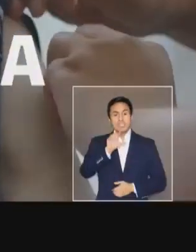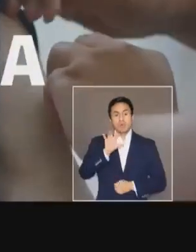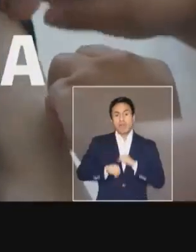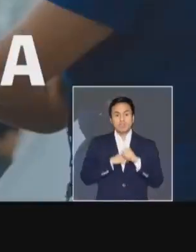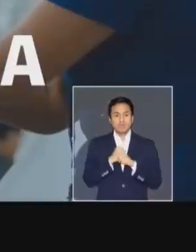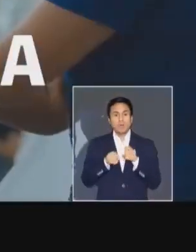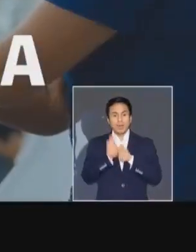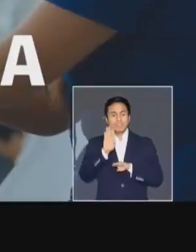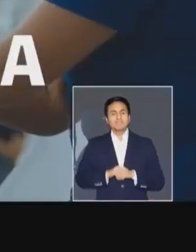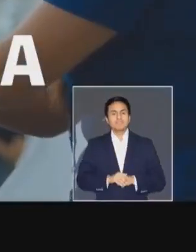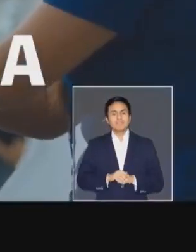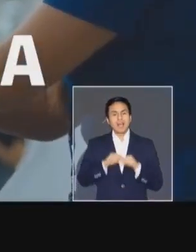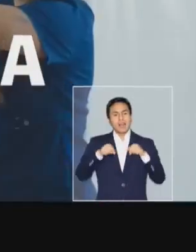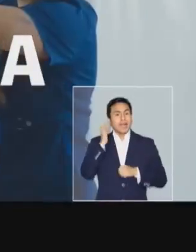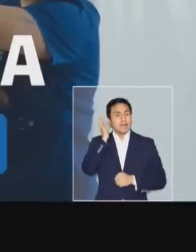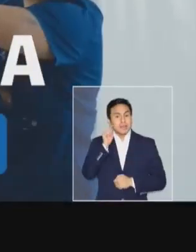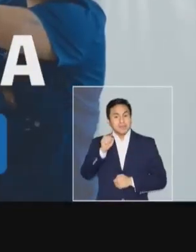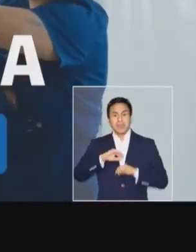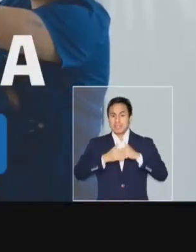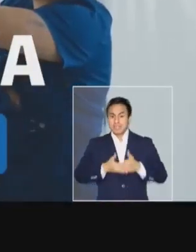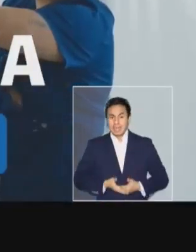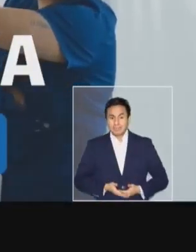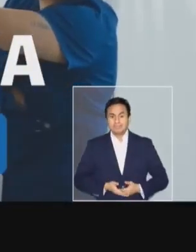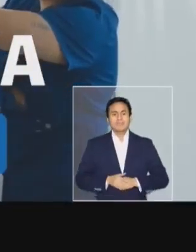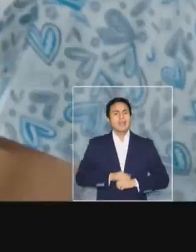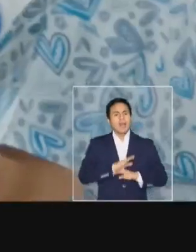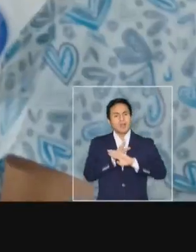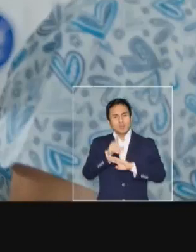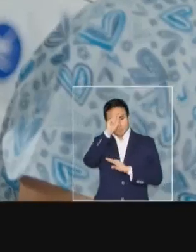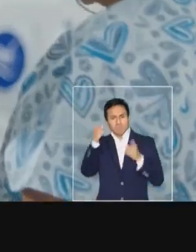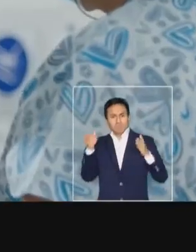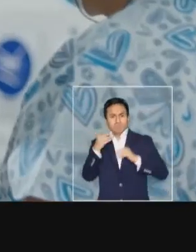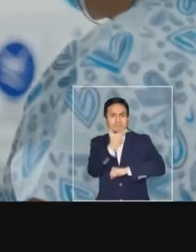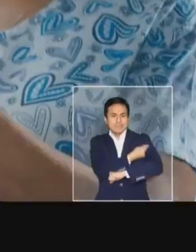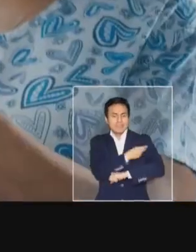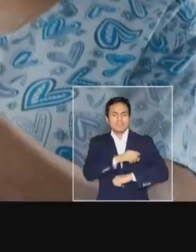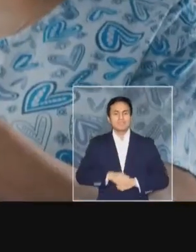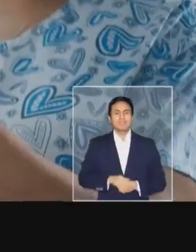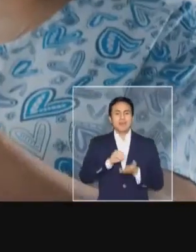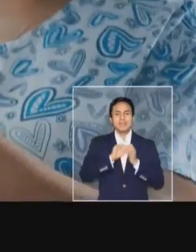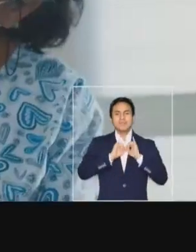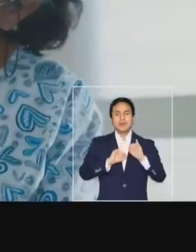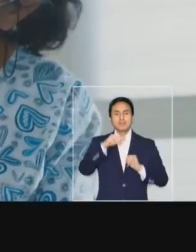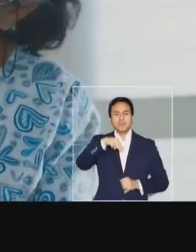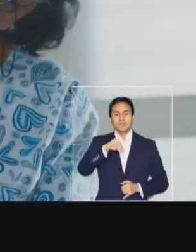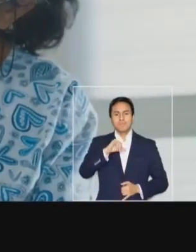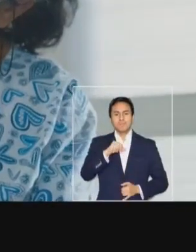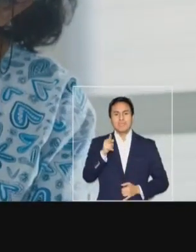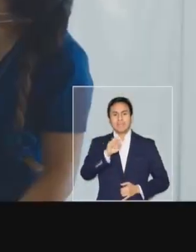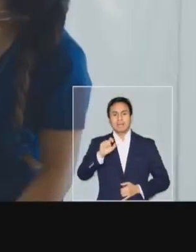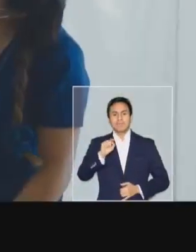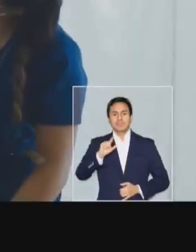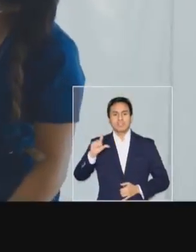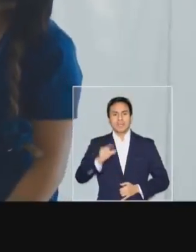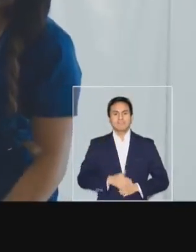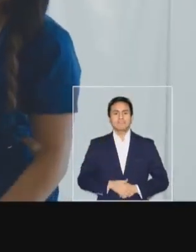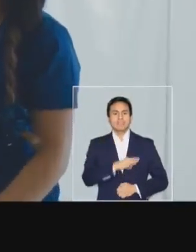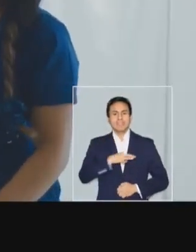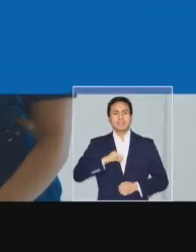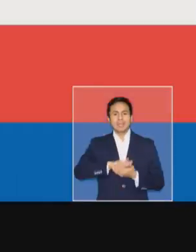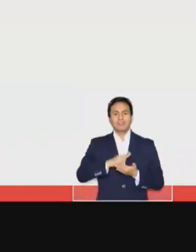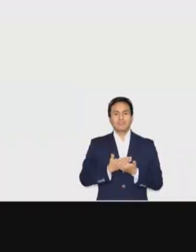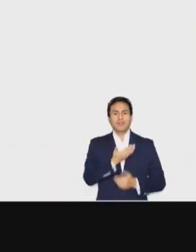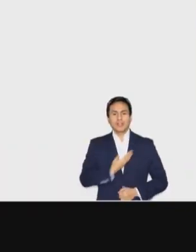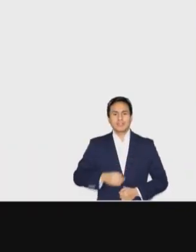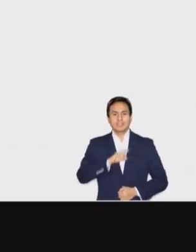Si tienes 65 años o más, estás embarazada o gestando, acude a vacunarte a tu SESFAM. Más información en Minsal.cl.